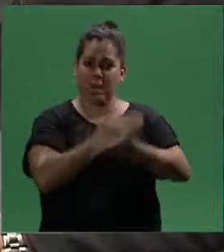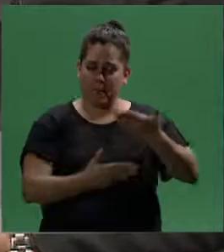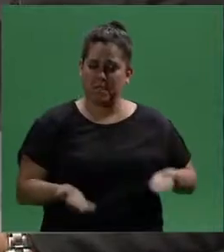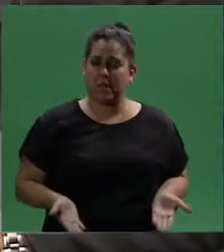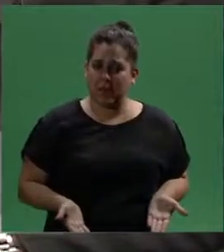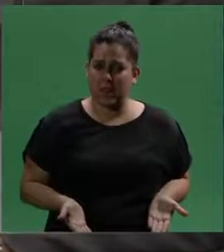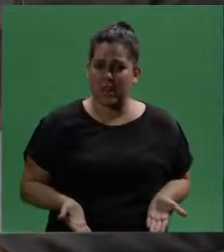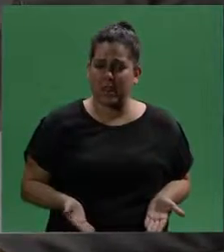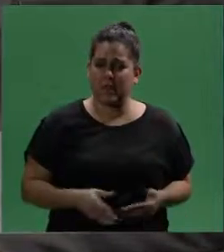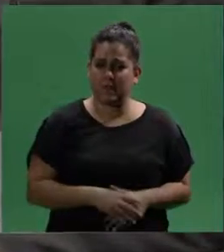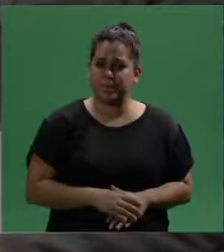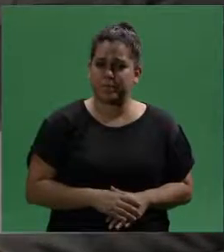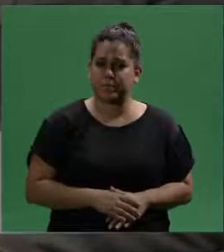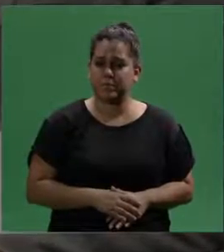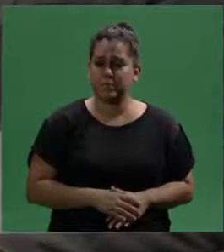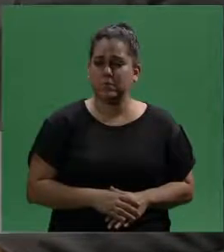discapacidad,